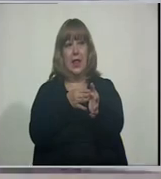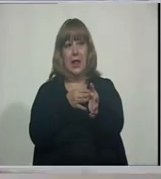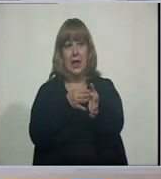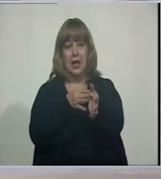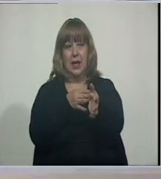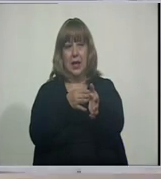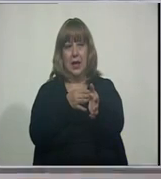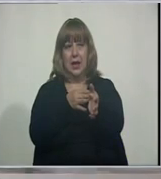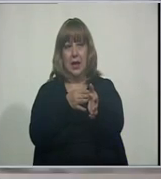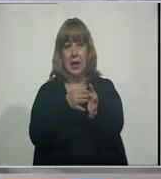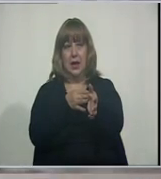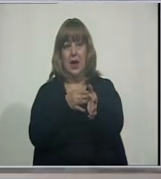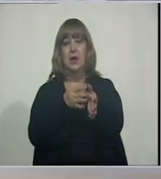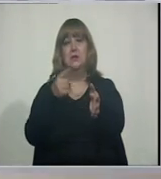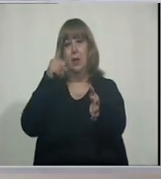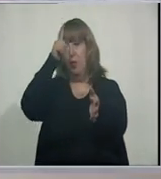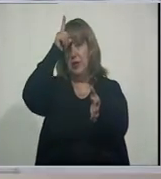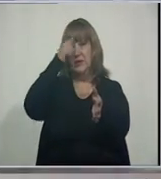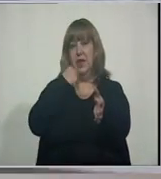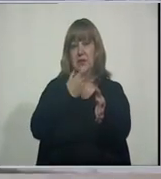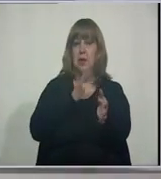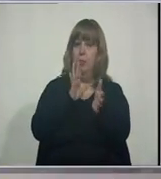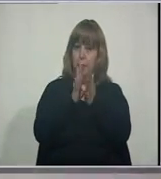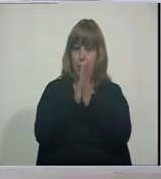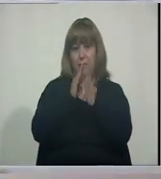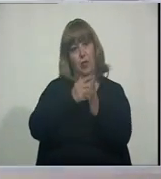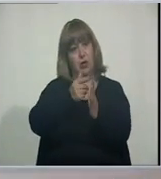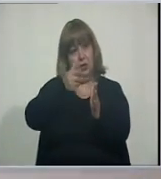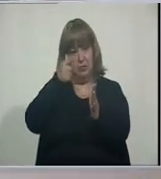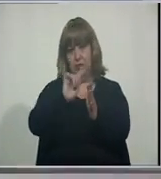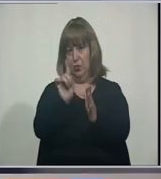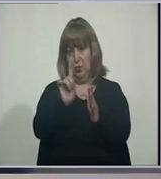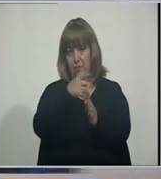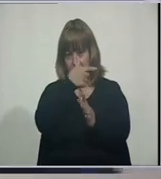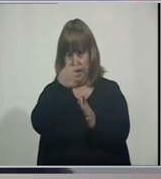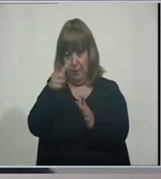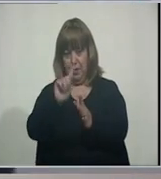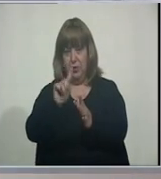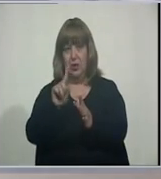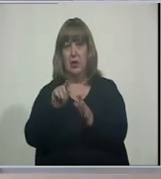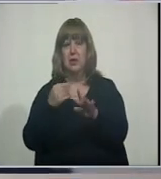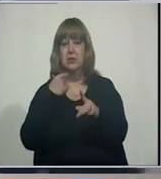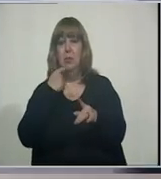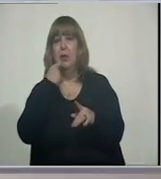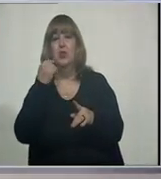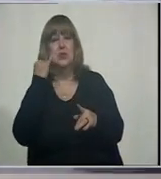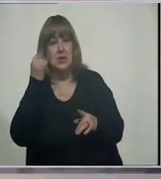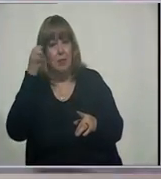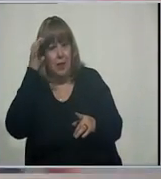Aquí la gente nos está pidiendo Ricardo Que no filmemos Estamos trabajando para Canal 7 Muchas gracias, gente